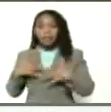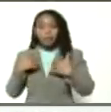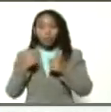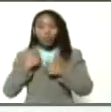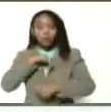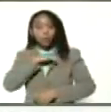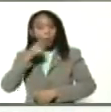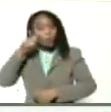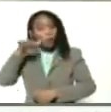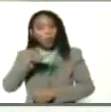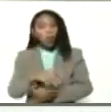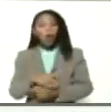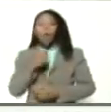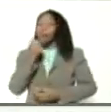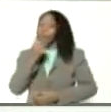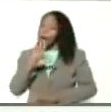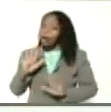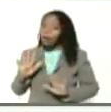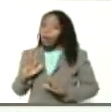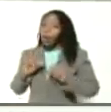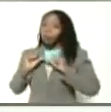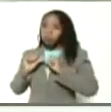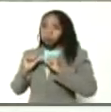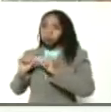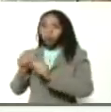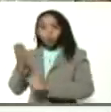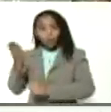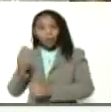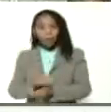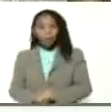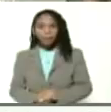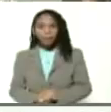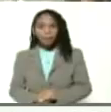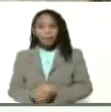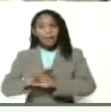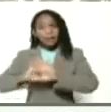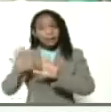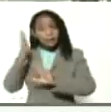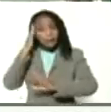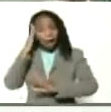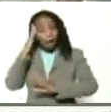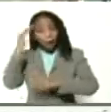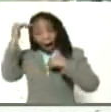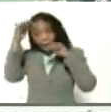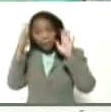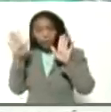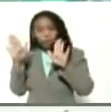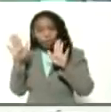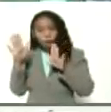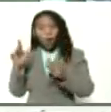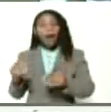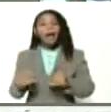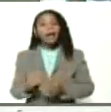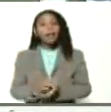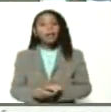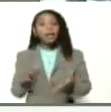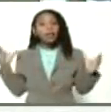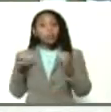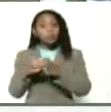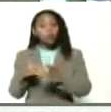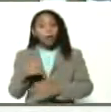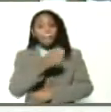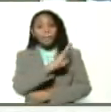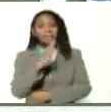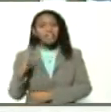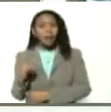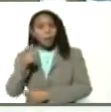nuestro pueblo. Bueno, Olaya, continúen ustedes, ya saben, atiendan muy bien el Congreso Bicentenario de los Pueblos